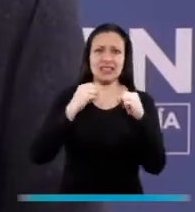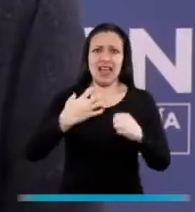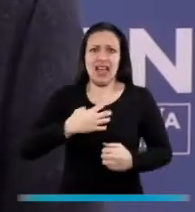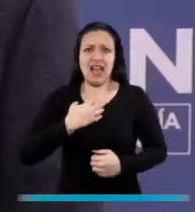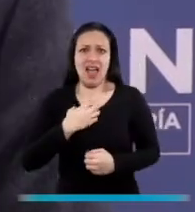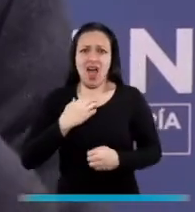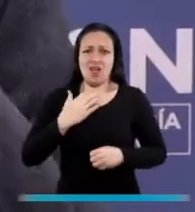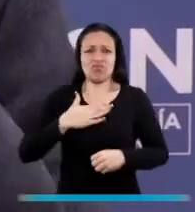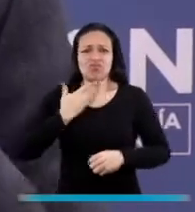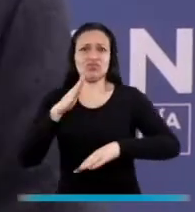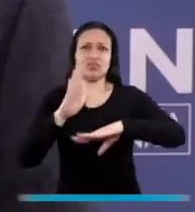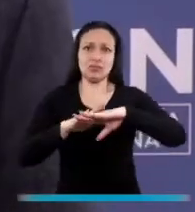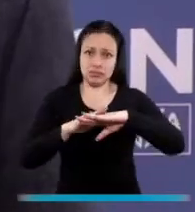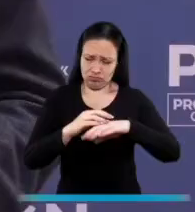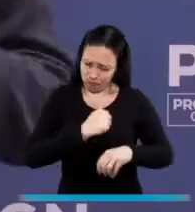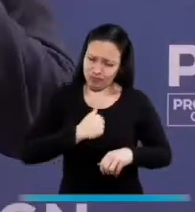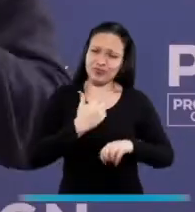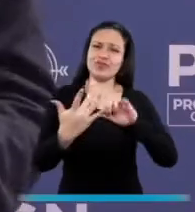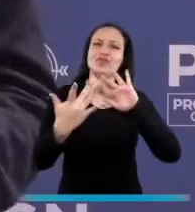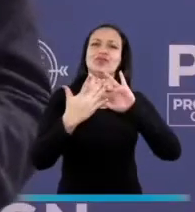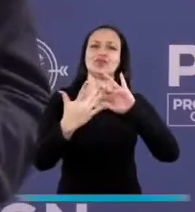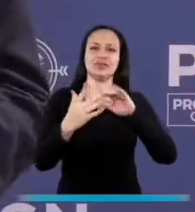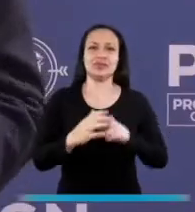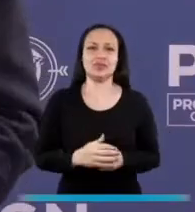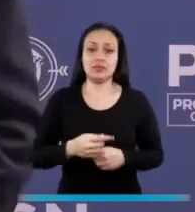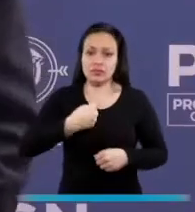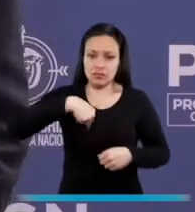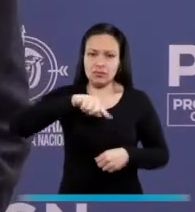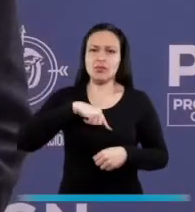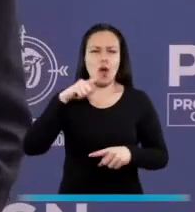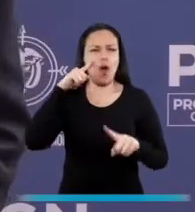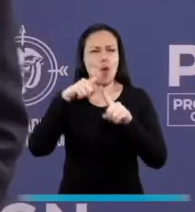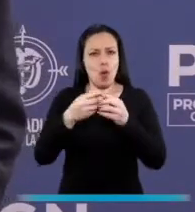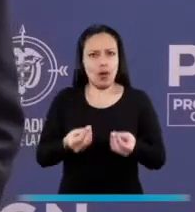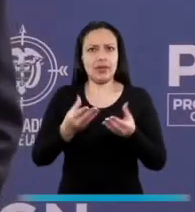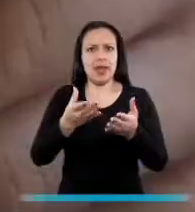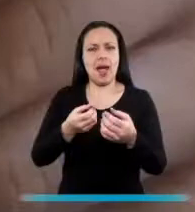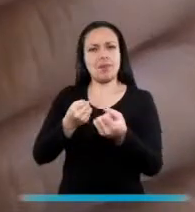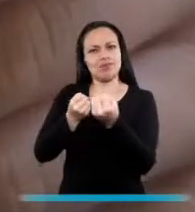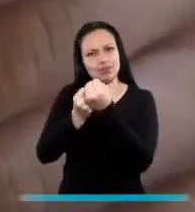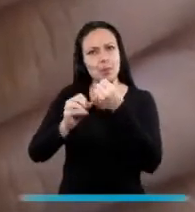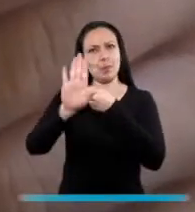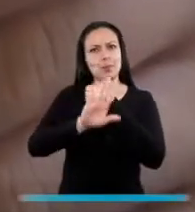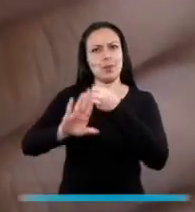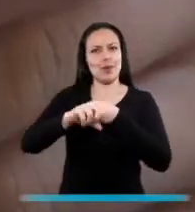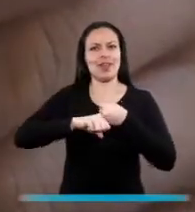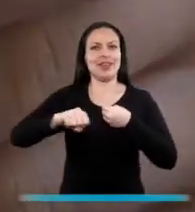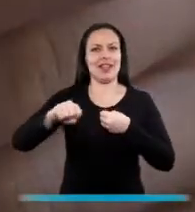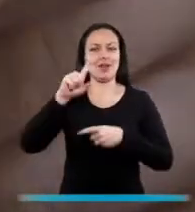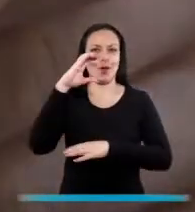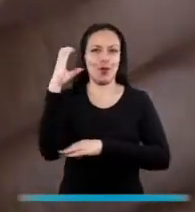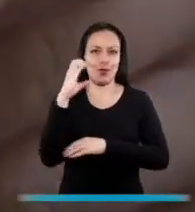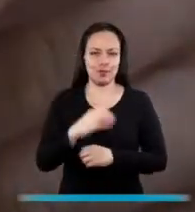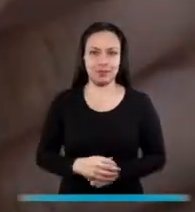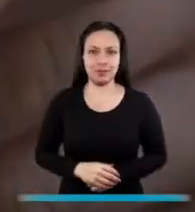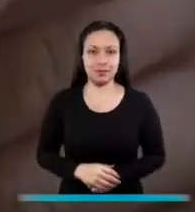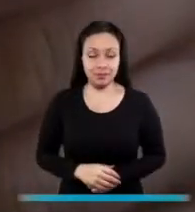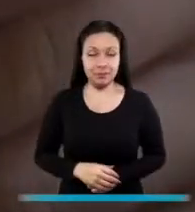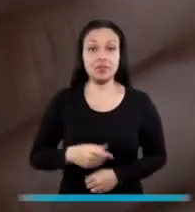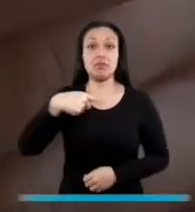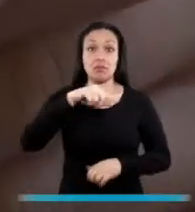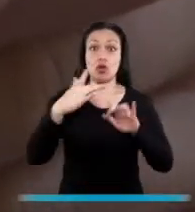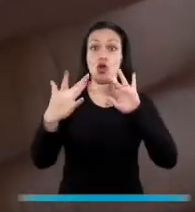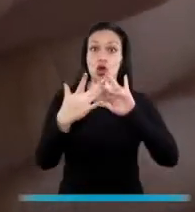quejas, reclamo, por favor, contáctenos. Aquí estamos para proteger los derechos de los colombianos. Contáctenos a nuestra línea telefónica